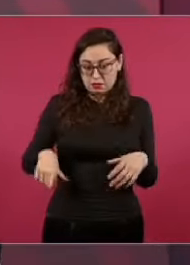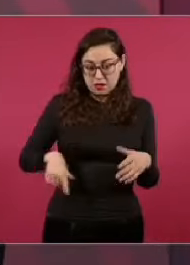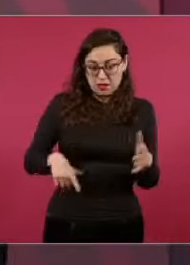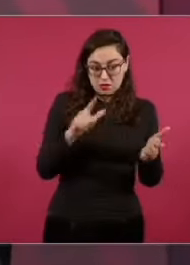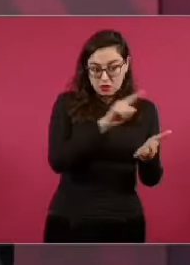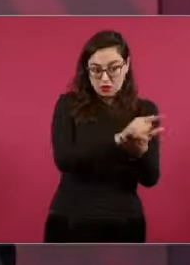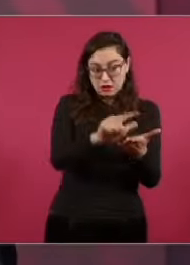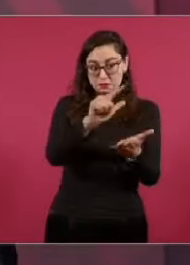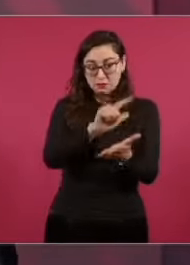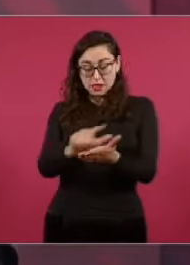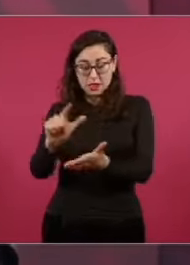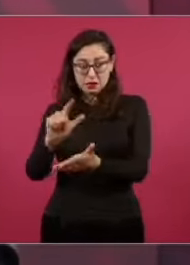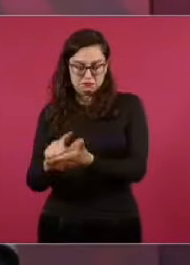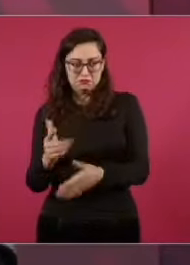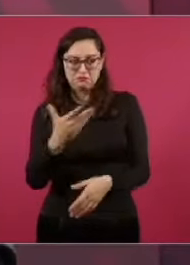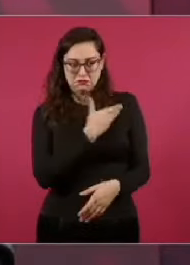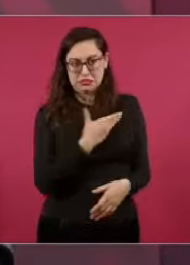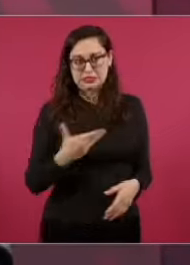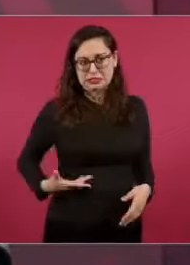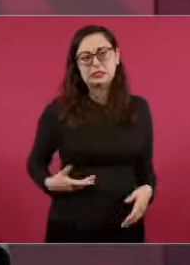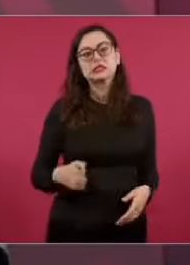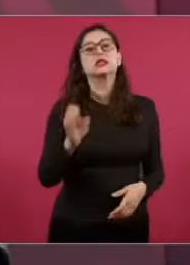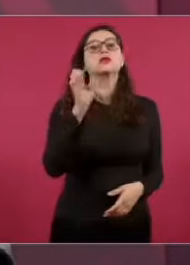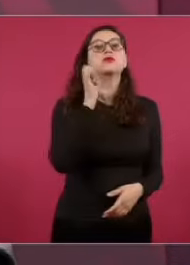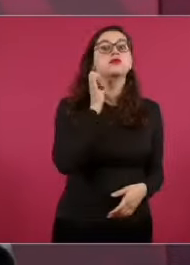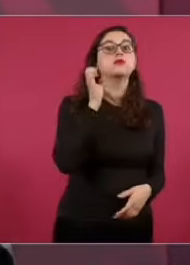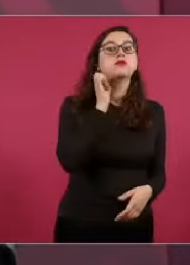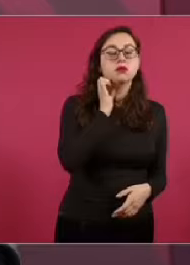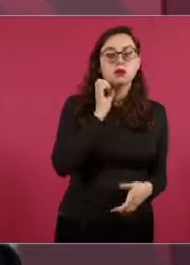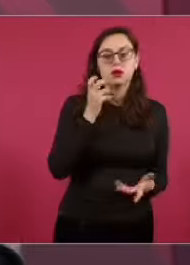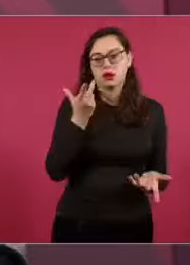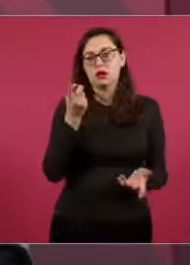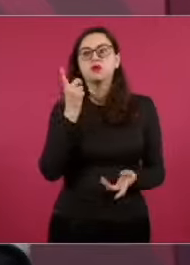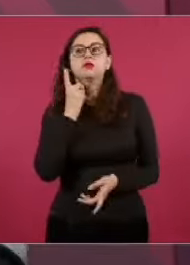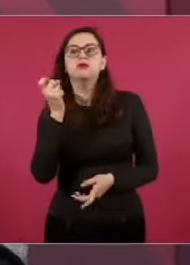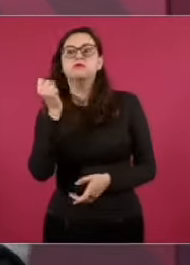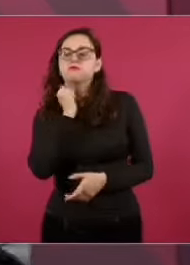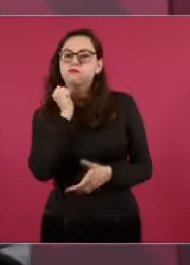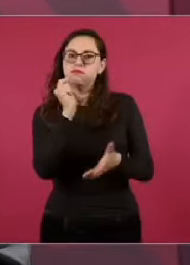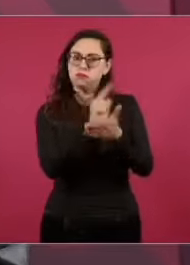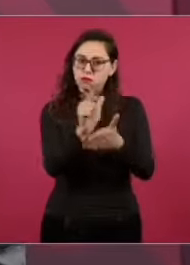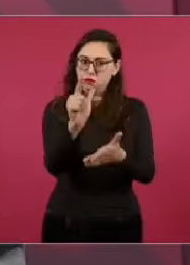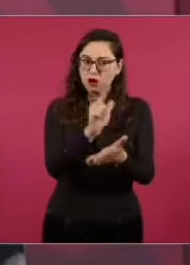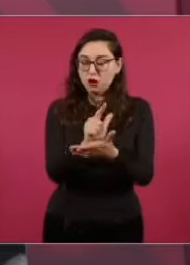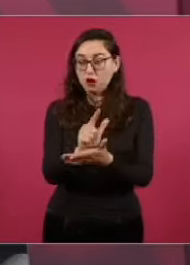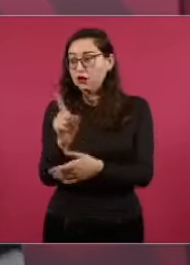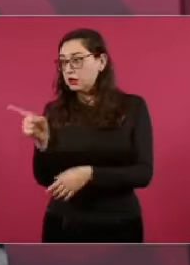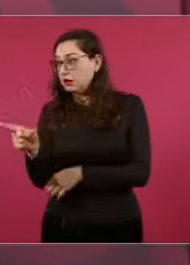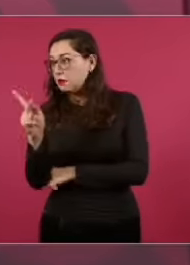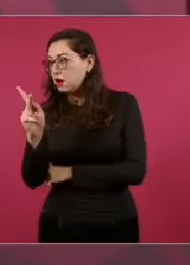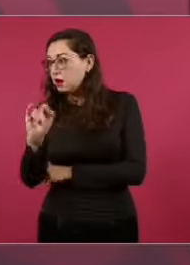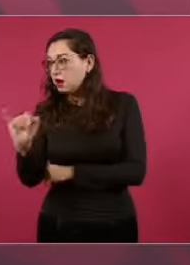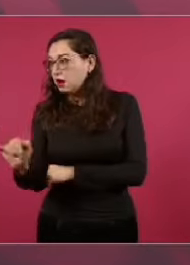la reforma del Poder Judicial, porque ahí no avanzaron.